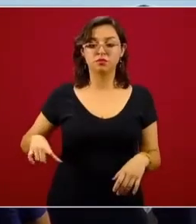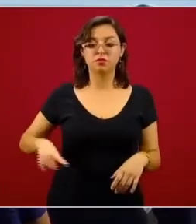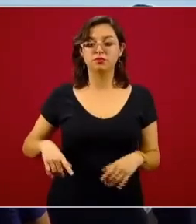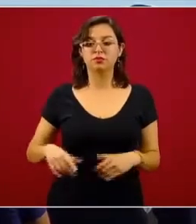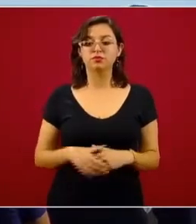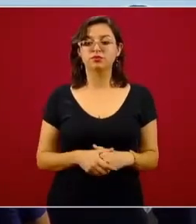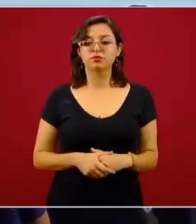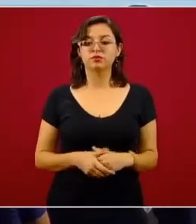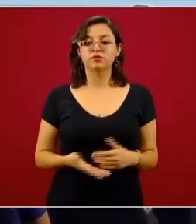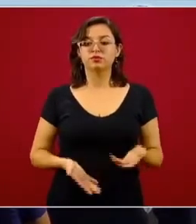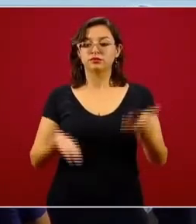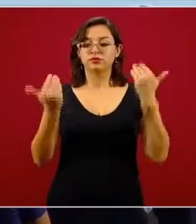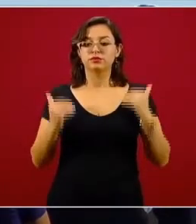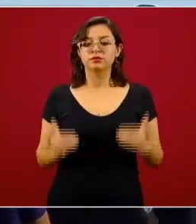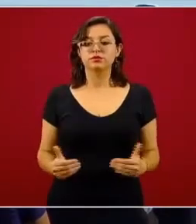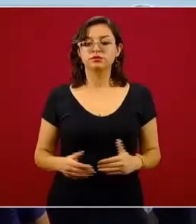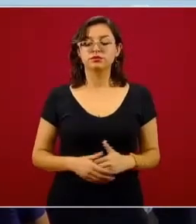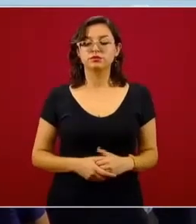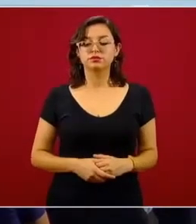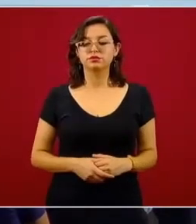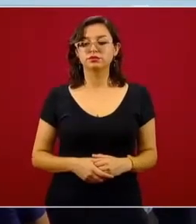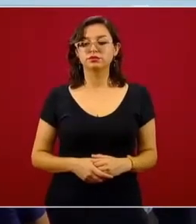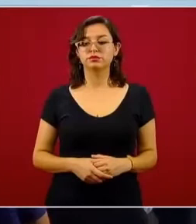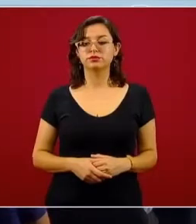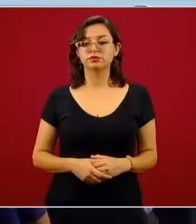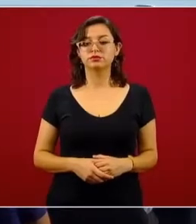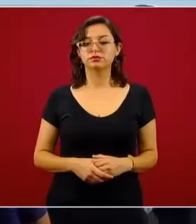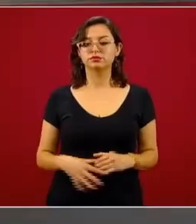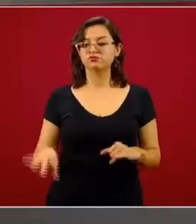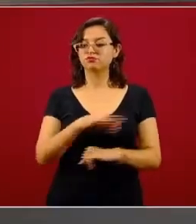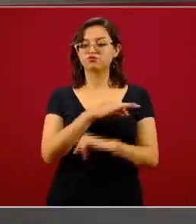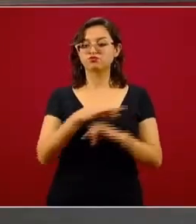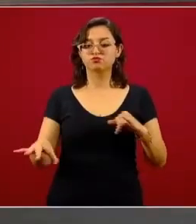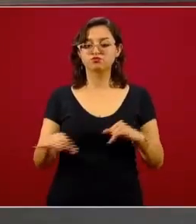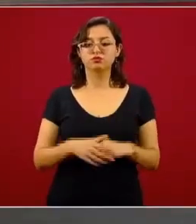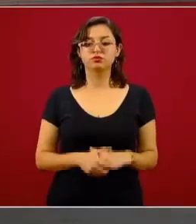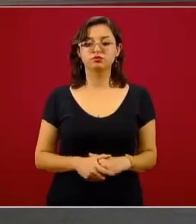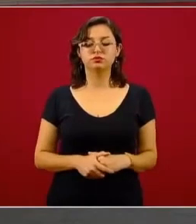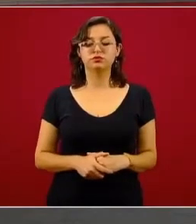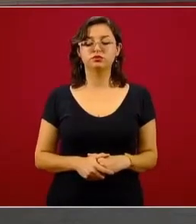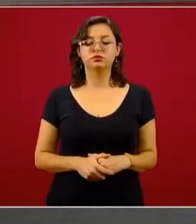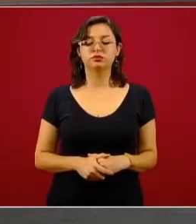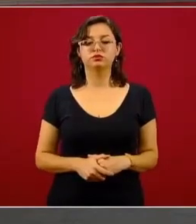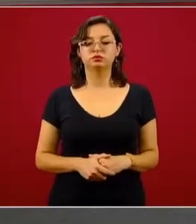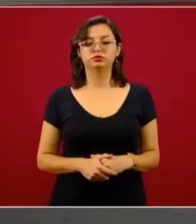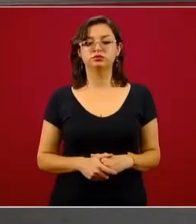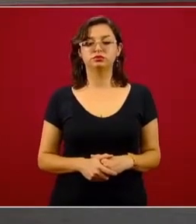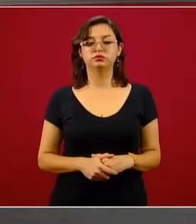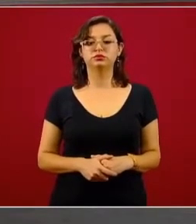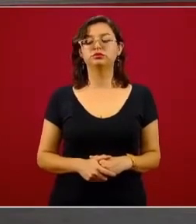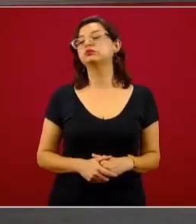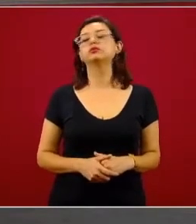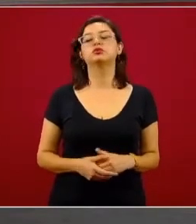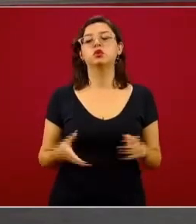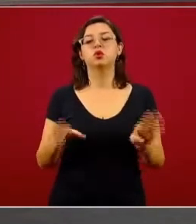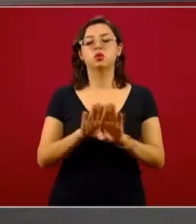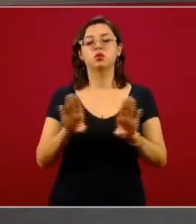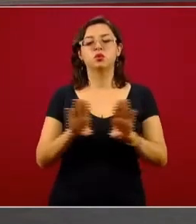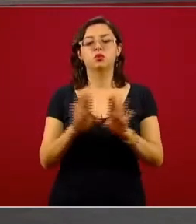La siguiente, por favor. Creo que esa es la última. Quisiera comentarles cuáles son los siguientes pasos.